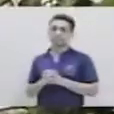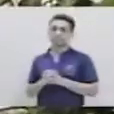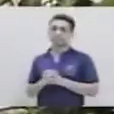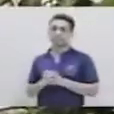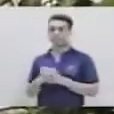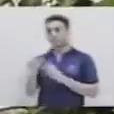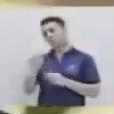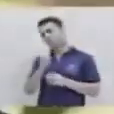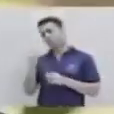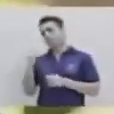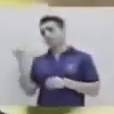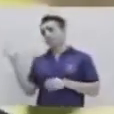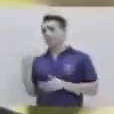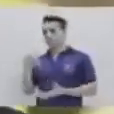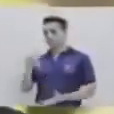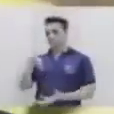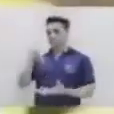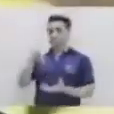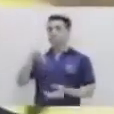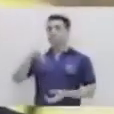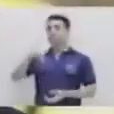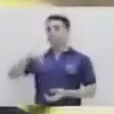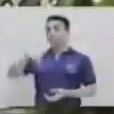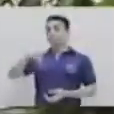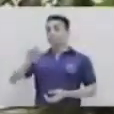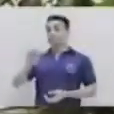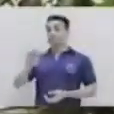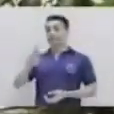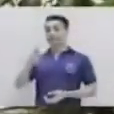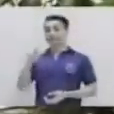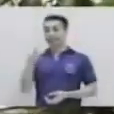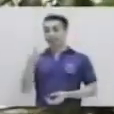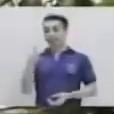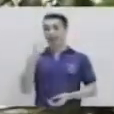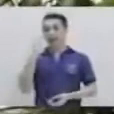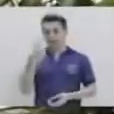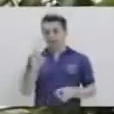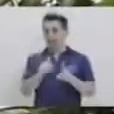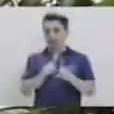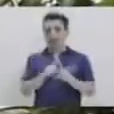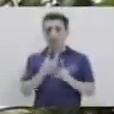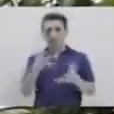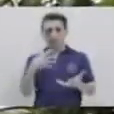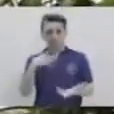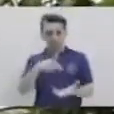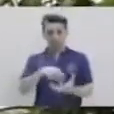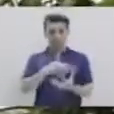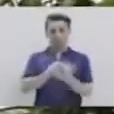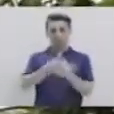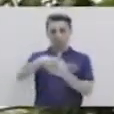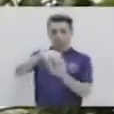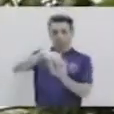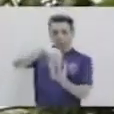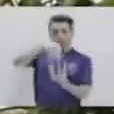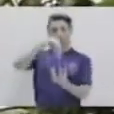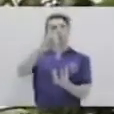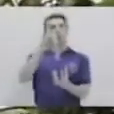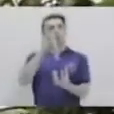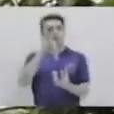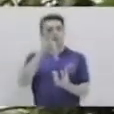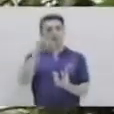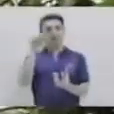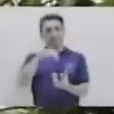Luego tenemos la pera y simulamos tener la pera en nuestra mano que no es dominante, de esta manera.